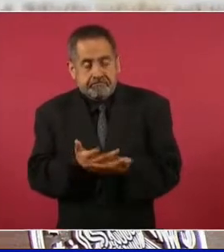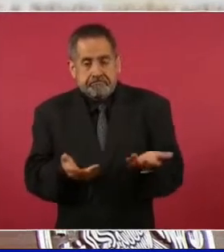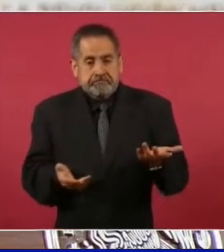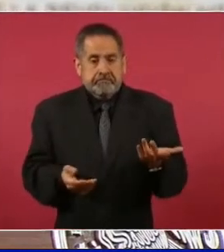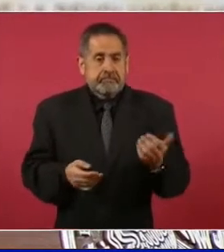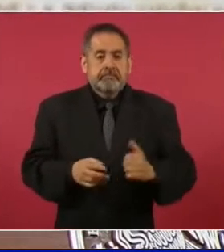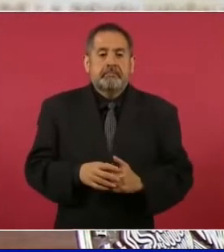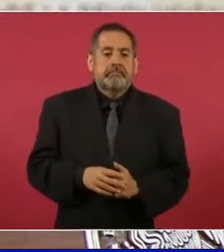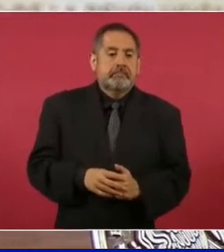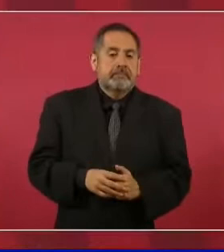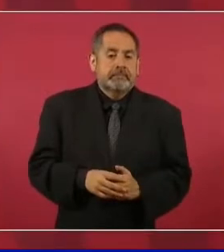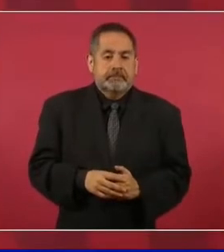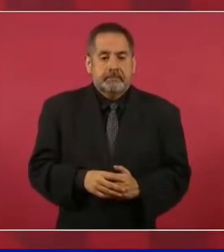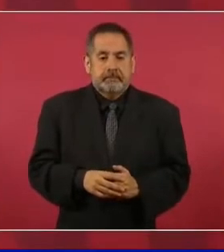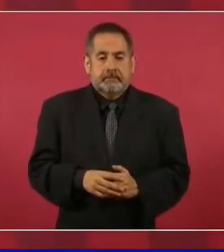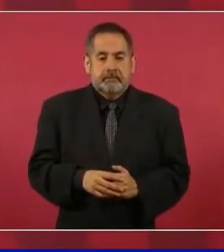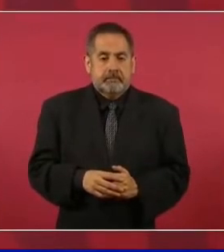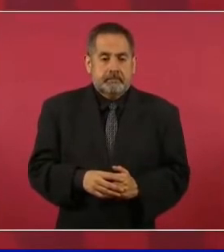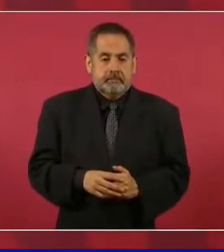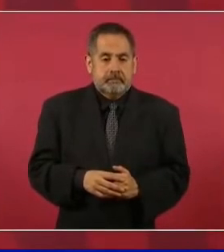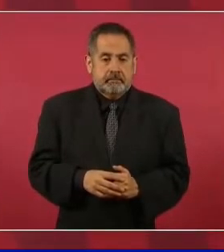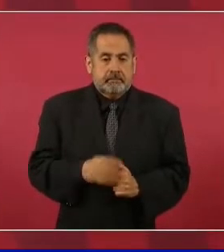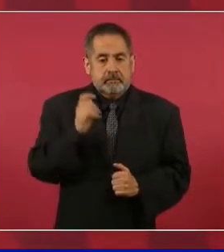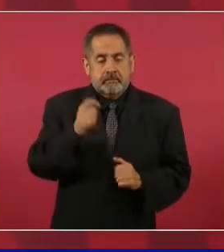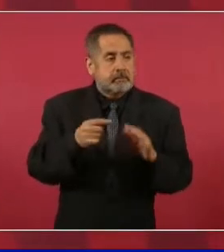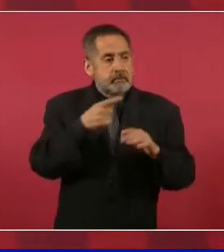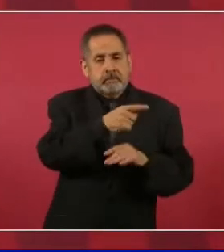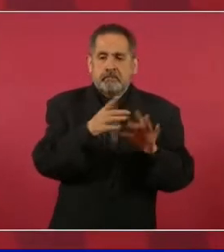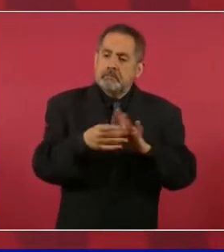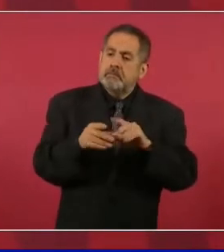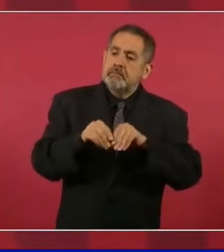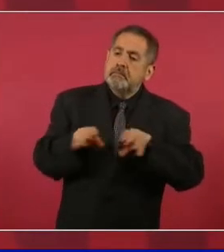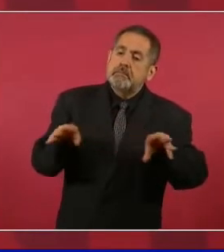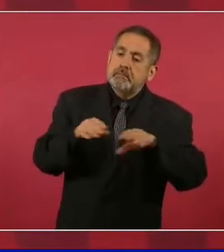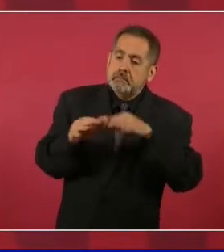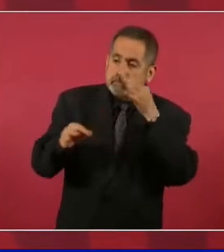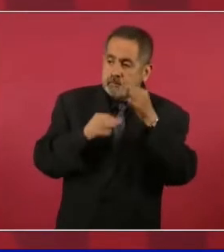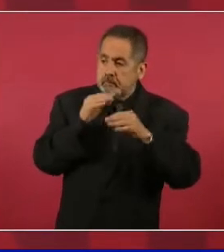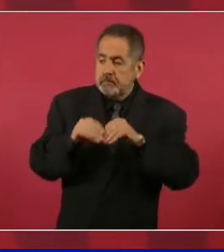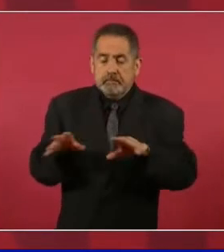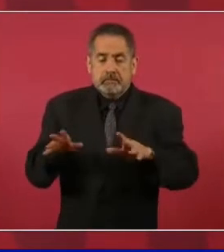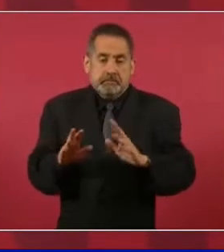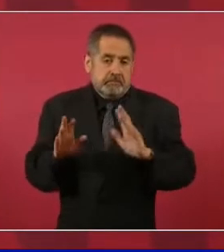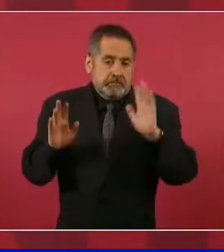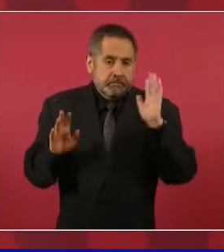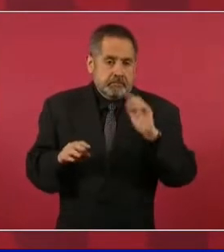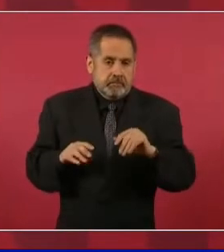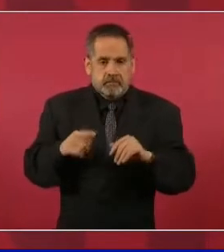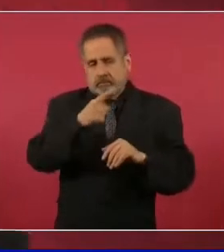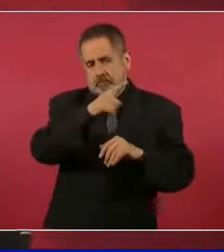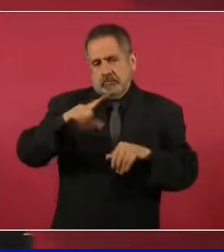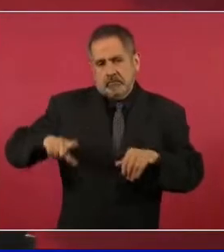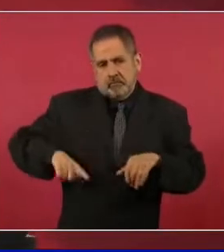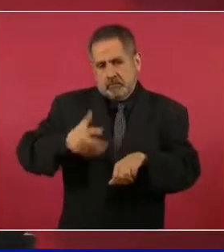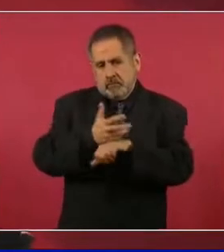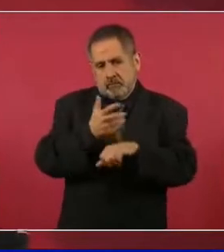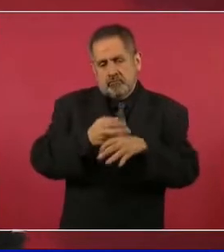se ha dado a conocer oficialmente